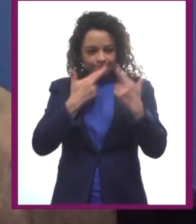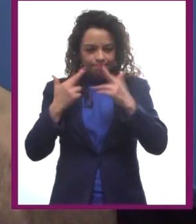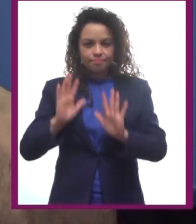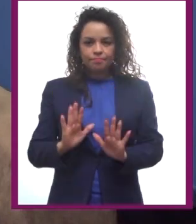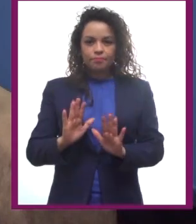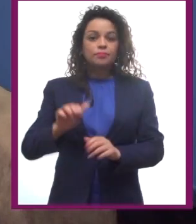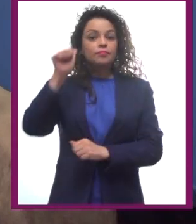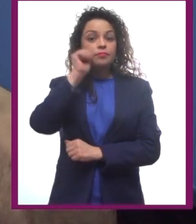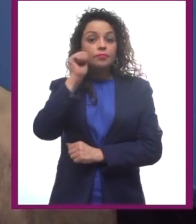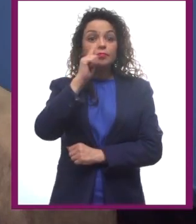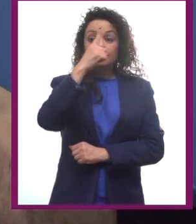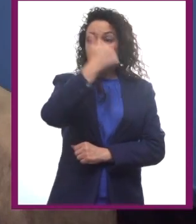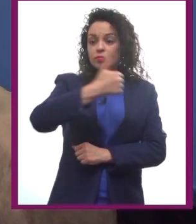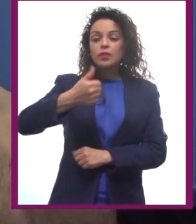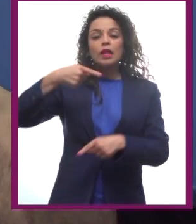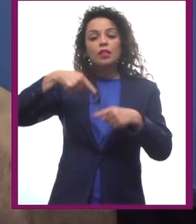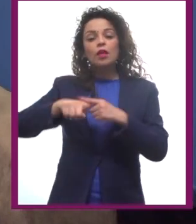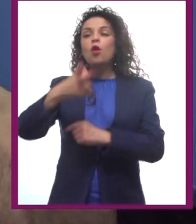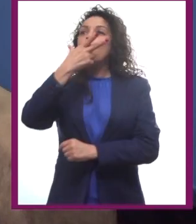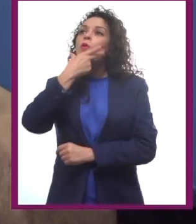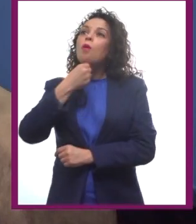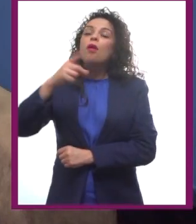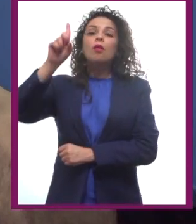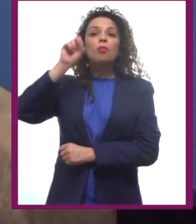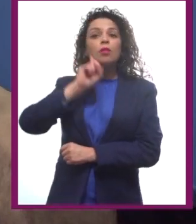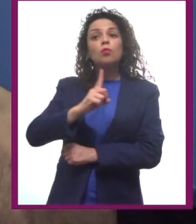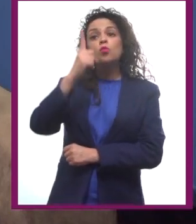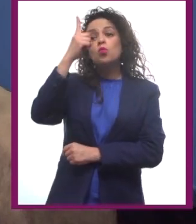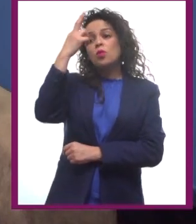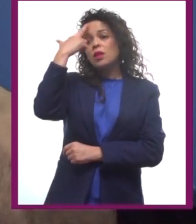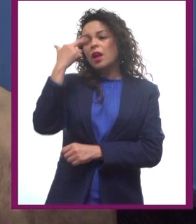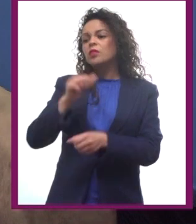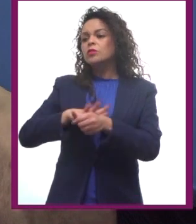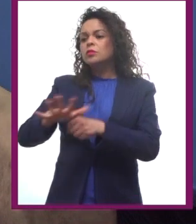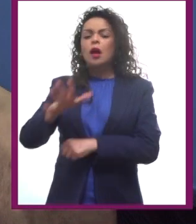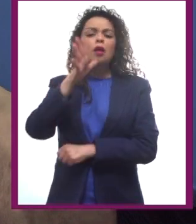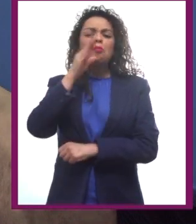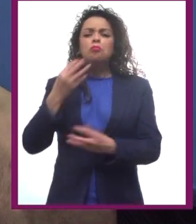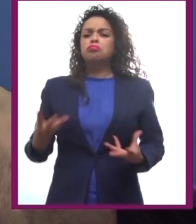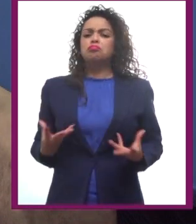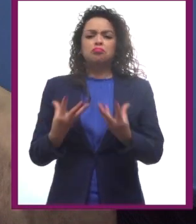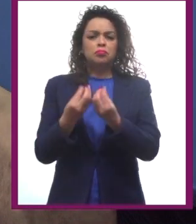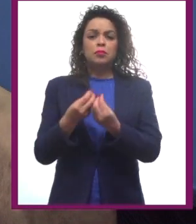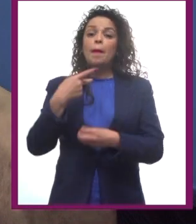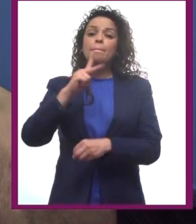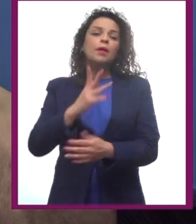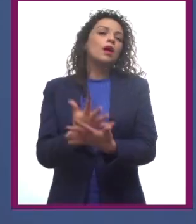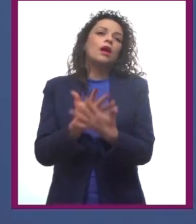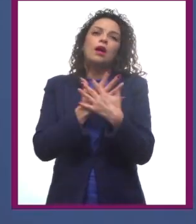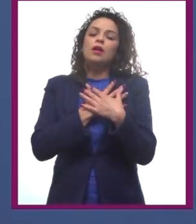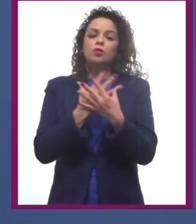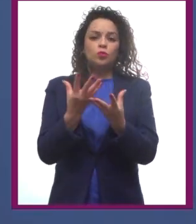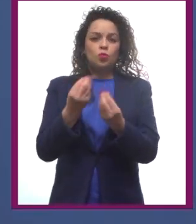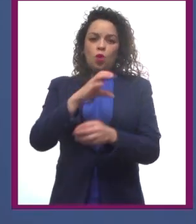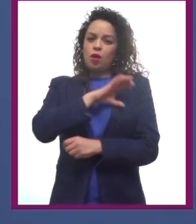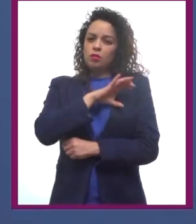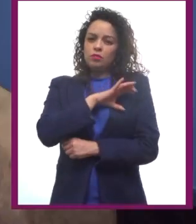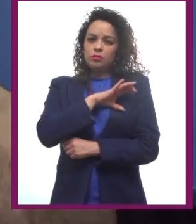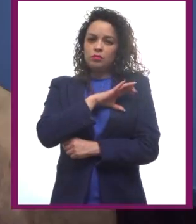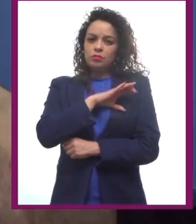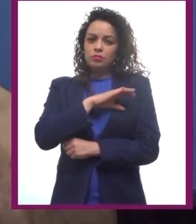empiezan con un hombre y una mujer que por alguna razón no pueden estar juntos, pero se quieren, ¿no? Sí.